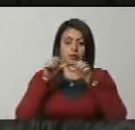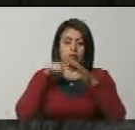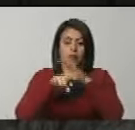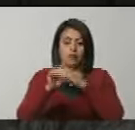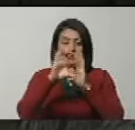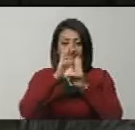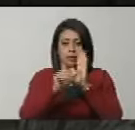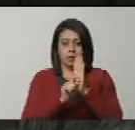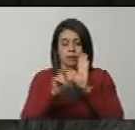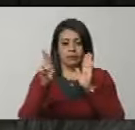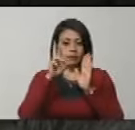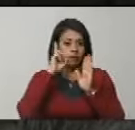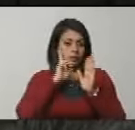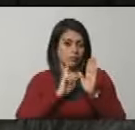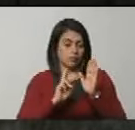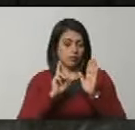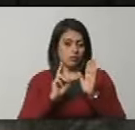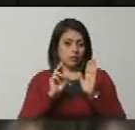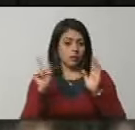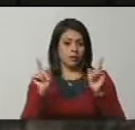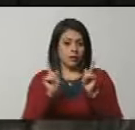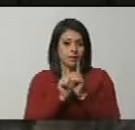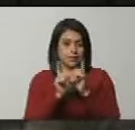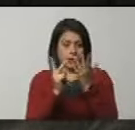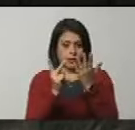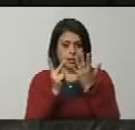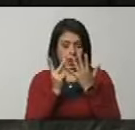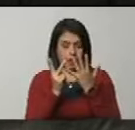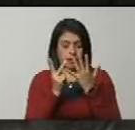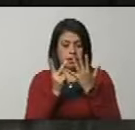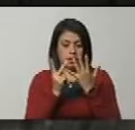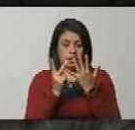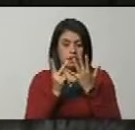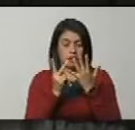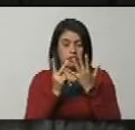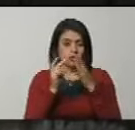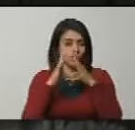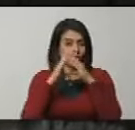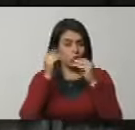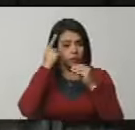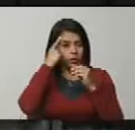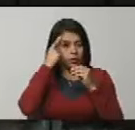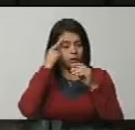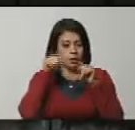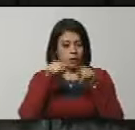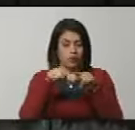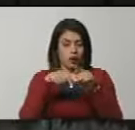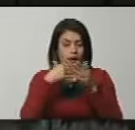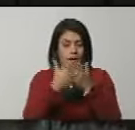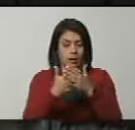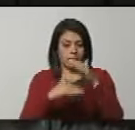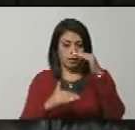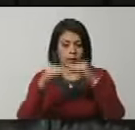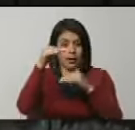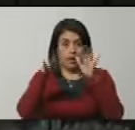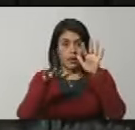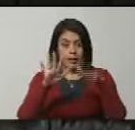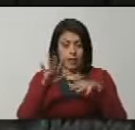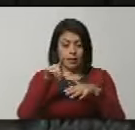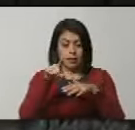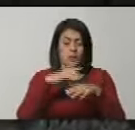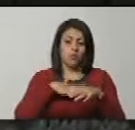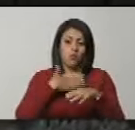Constitución de la República Bolívar de Venezuela con el mínimo de siete. Y como todos sabemos que hasta un máximo de 15